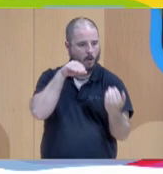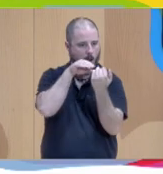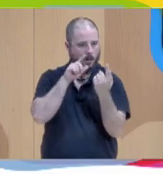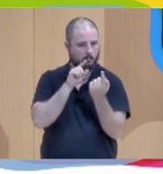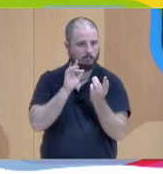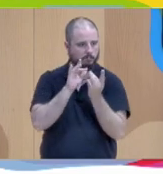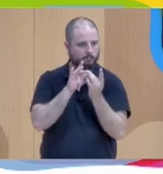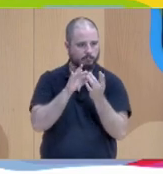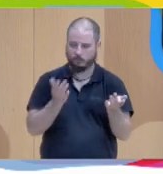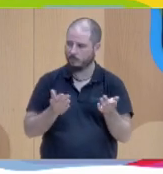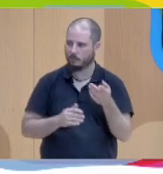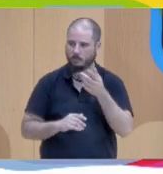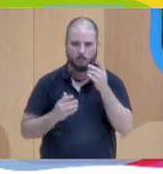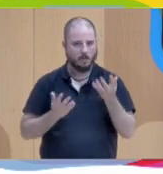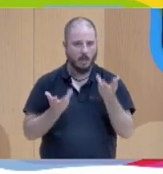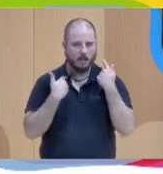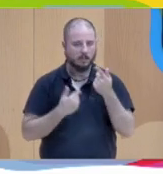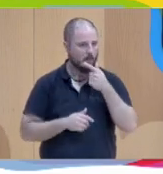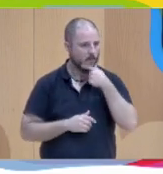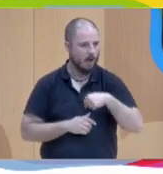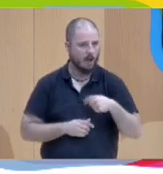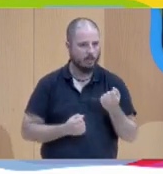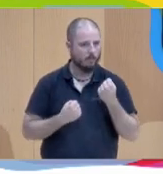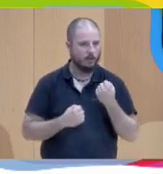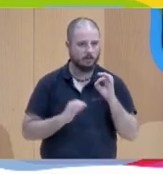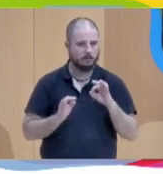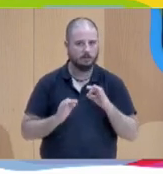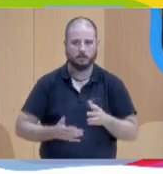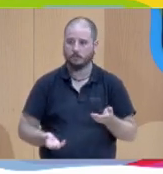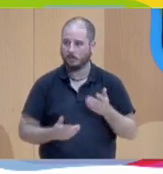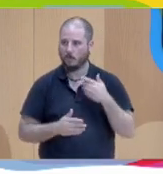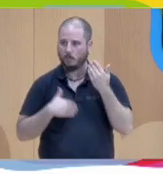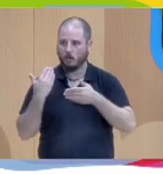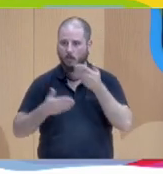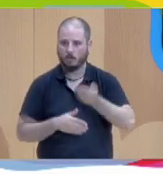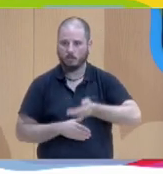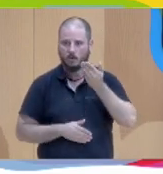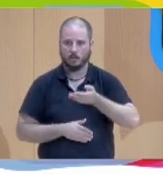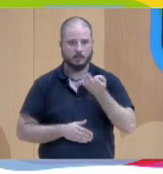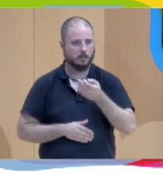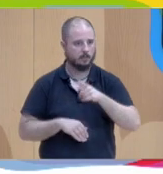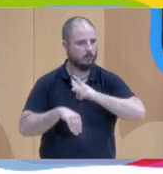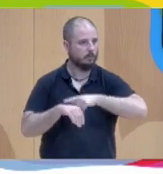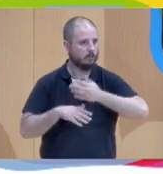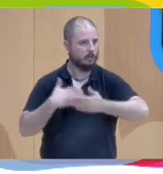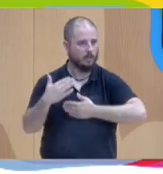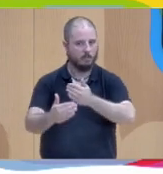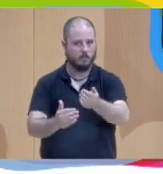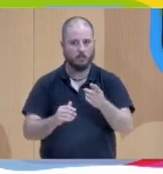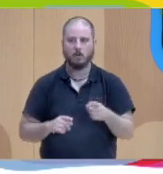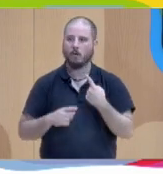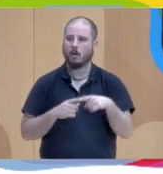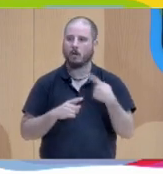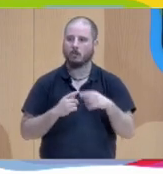súper potente. Entonces, durante este proceso creo que es muy importante también tener en cuenta que hay que darle tiempo a eso, las cosas son lentas